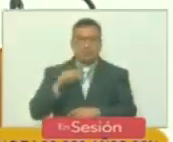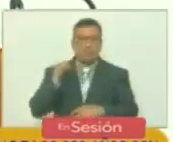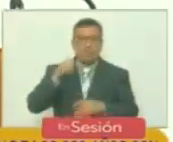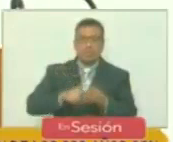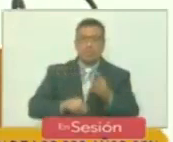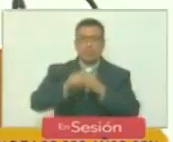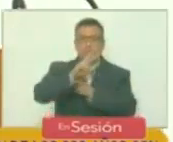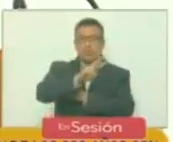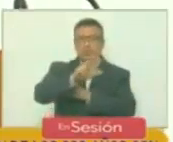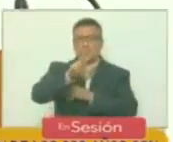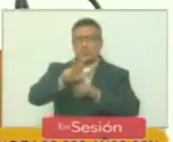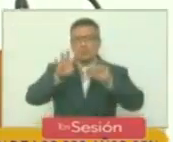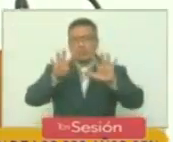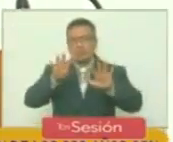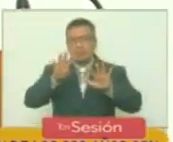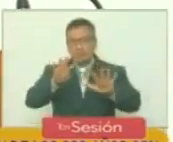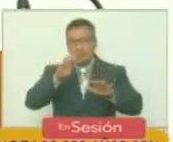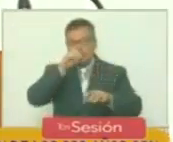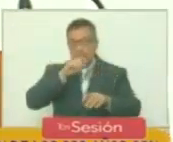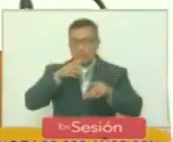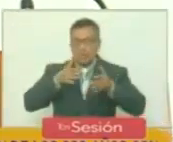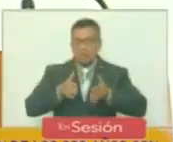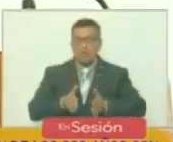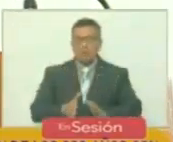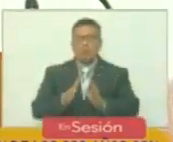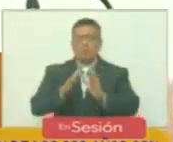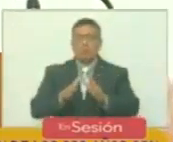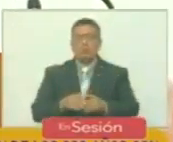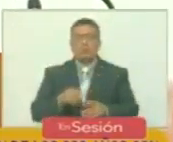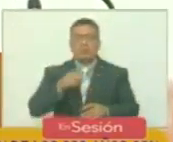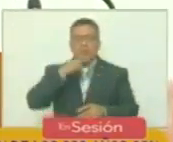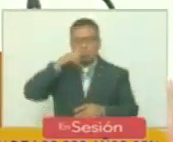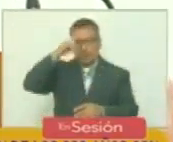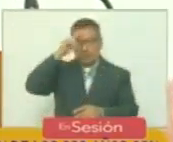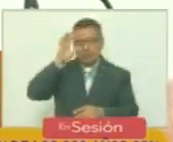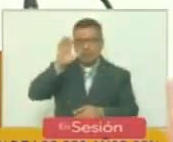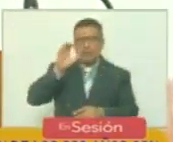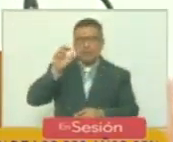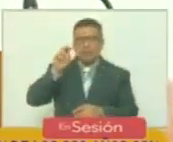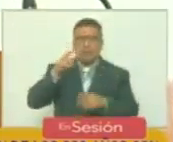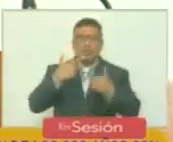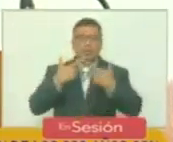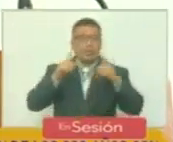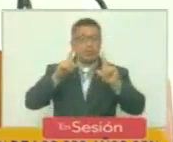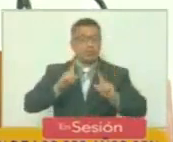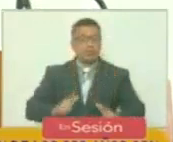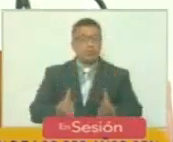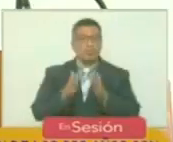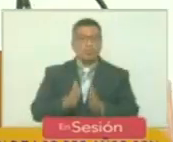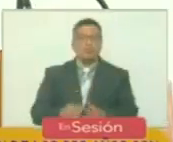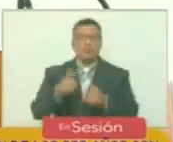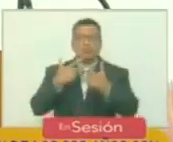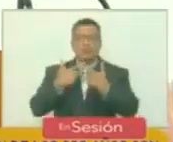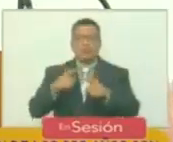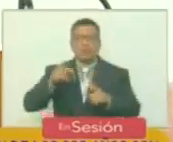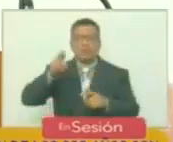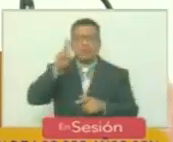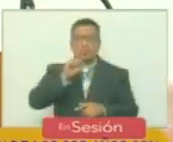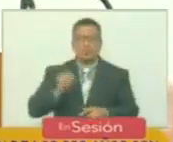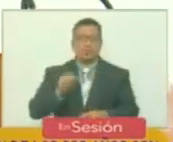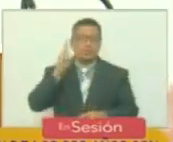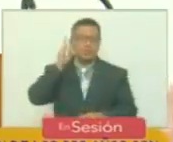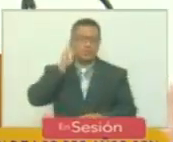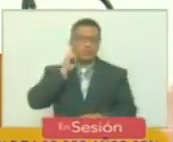trascendentales 239 años del natalicio del padre de la patria, el libertador general en jefe, Simón José Antonio de la